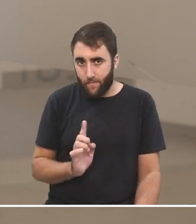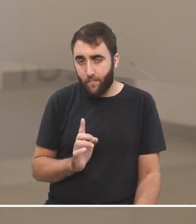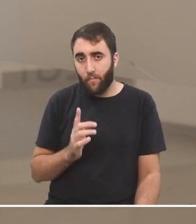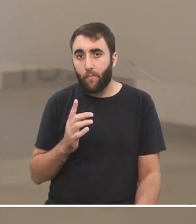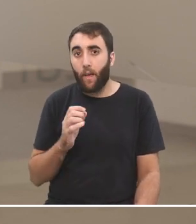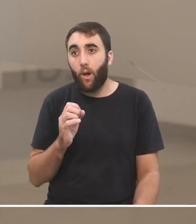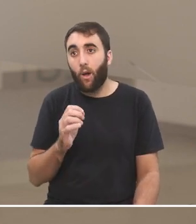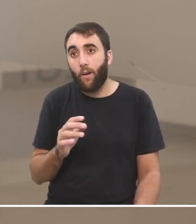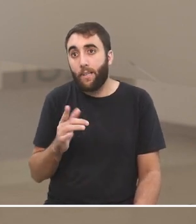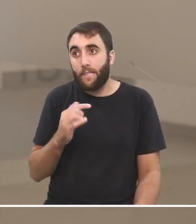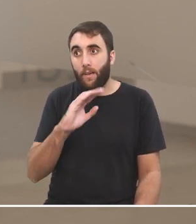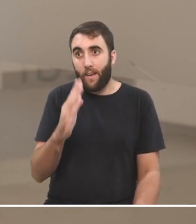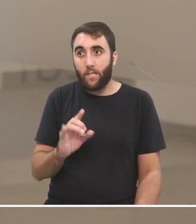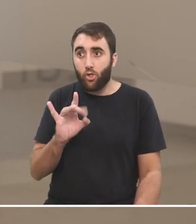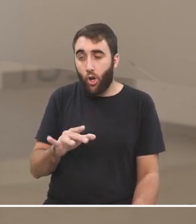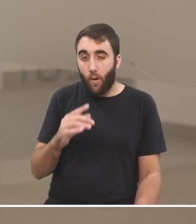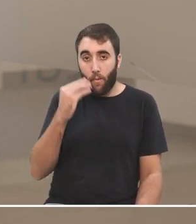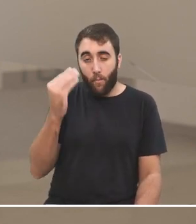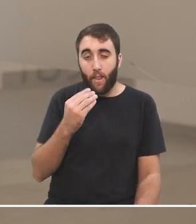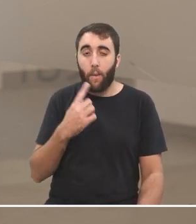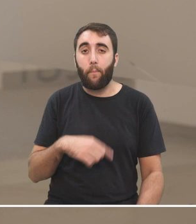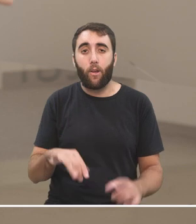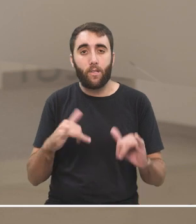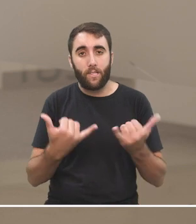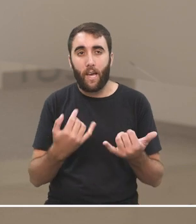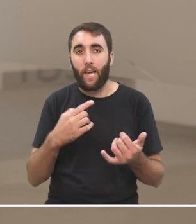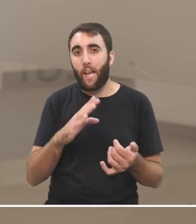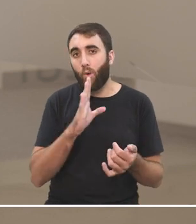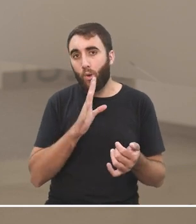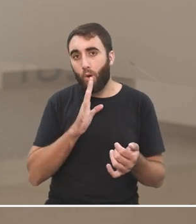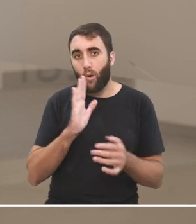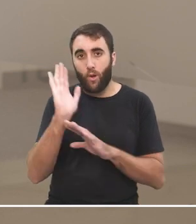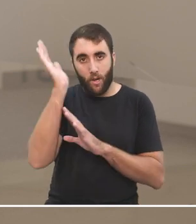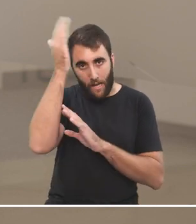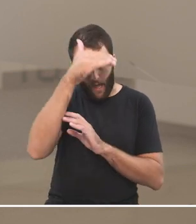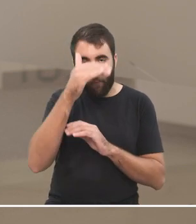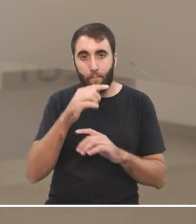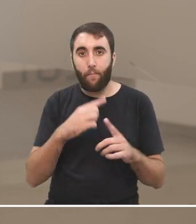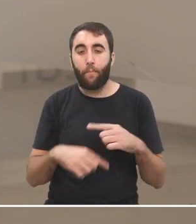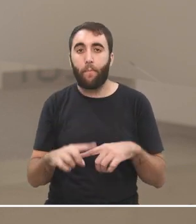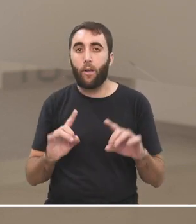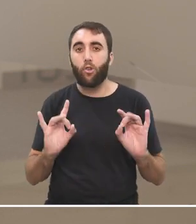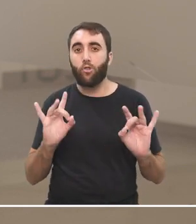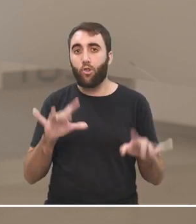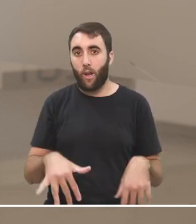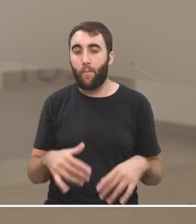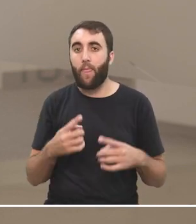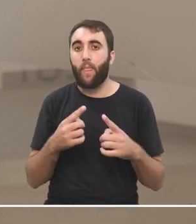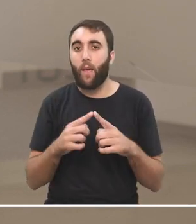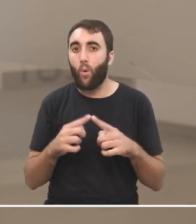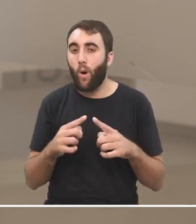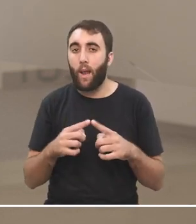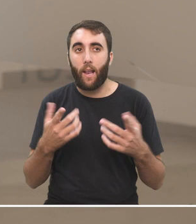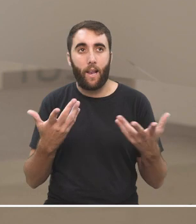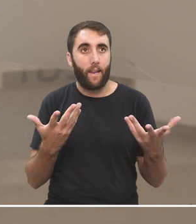aún si se limitara a Brasil sería preocupante pero es algo que ya sucedió en Estados Unidos con la presidencia de Donald Trump y no solamente de Donald Trump sino todo